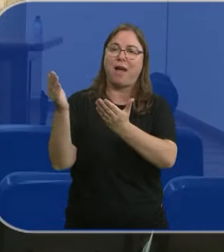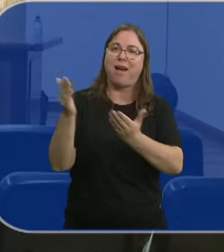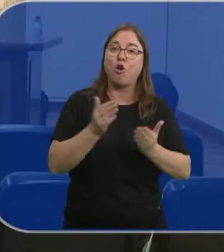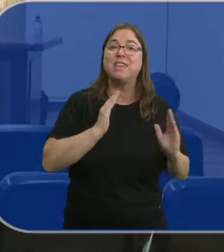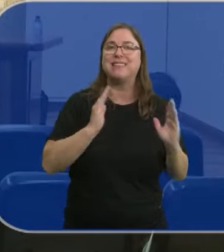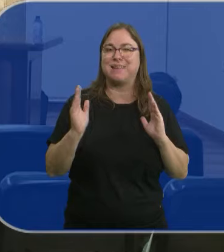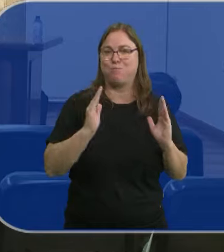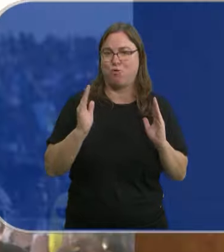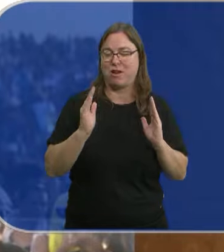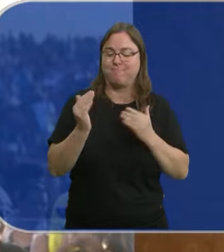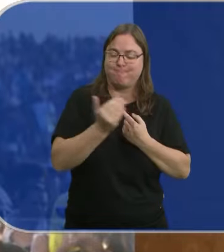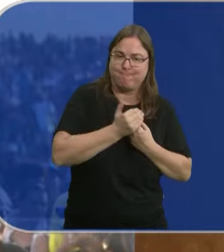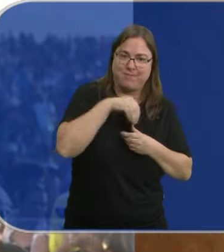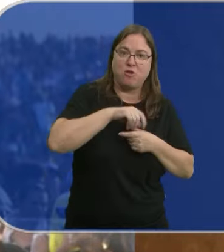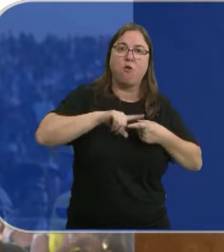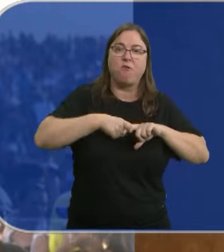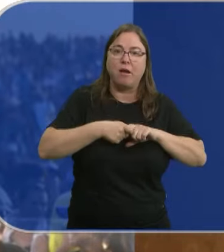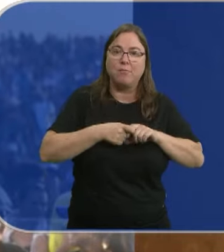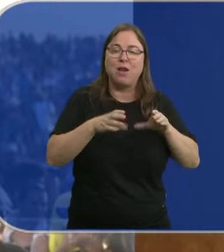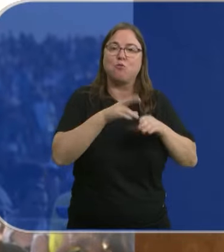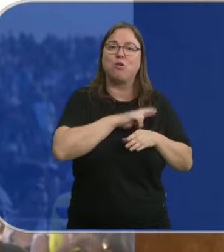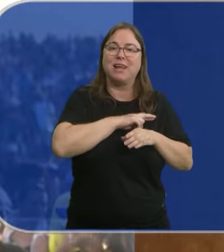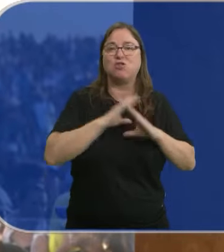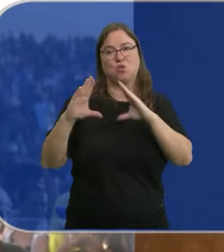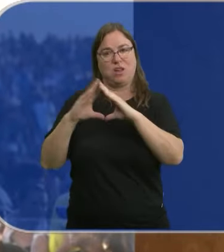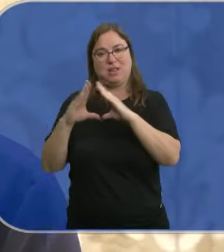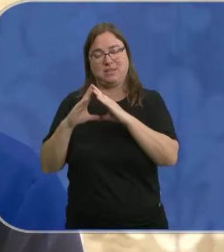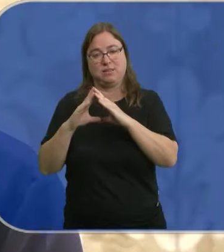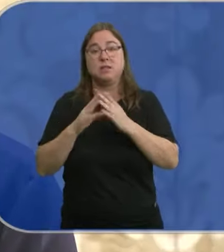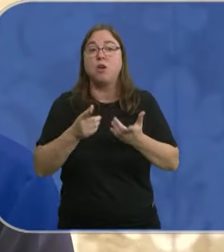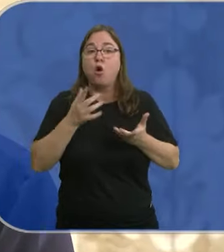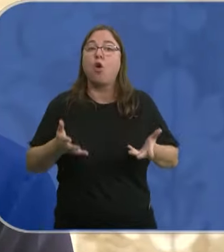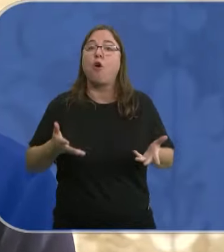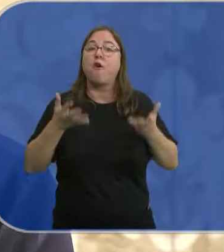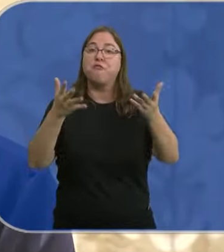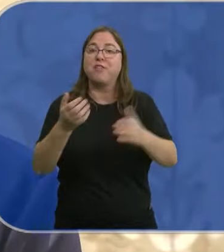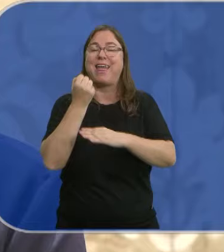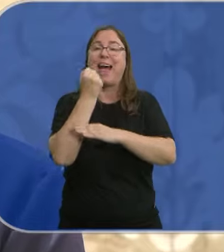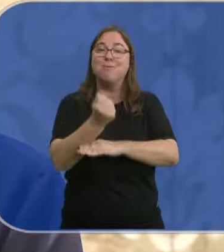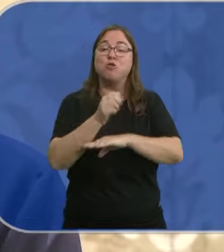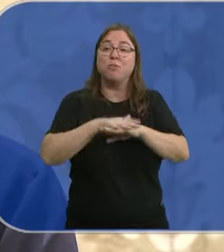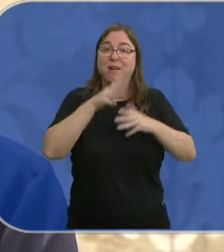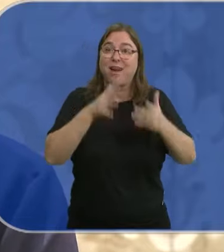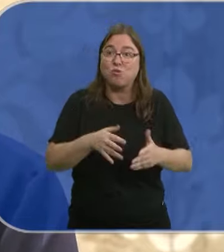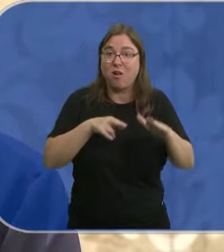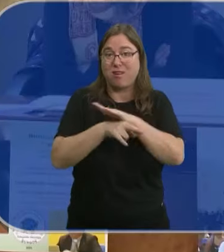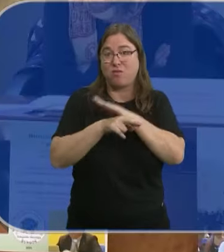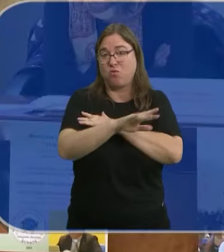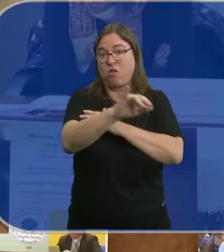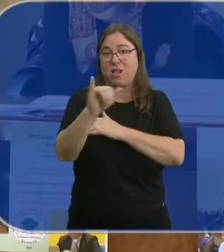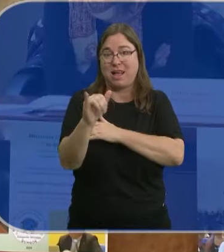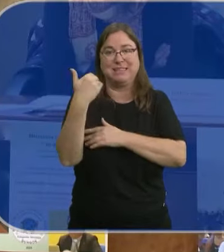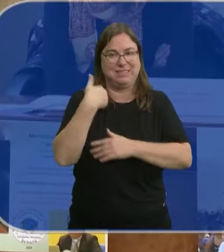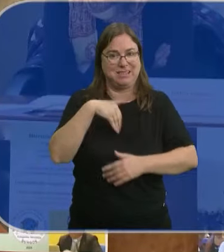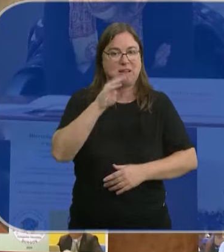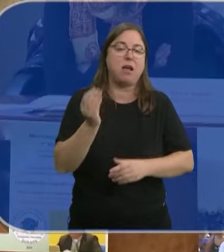acogida temporal en familias, comunidades religiosas y parroquias. El objetivo es ofrecer un apoyo a los actuales recursos de acogida